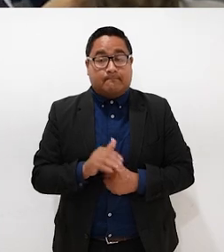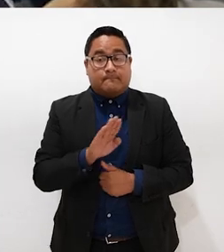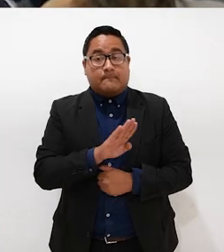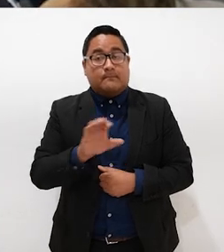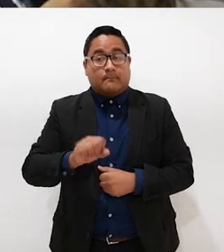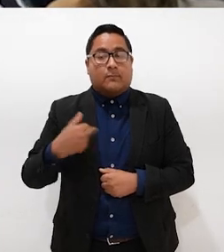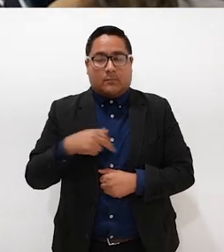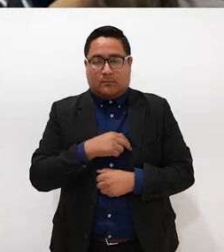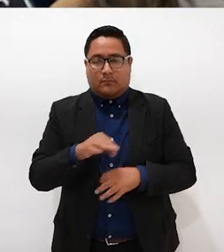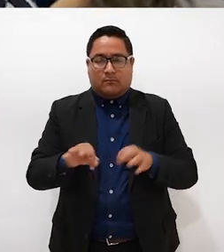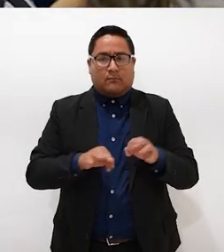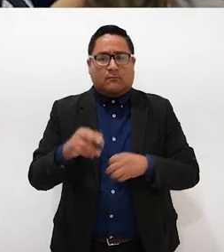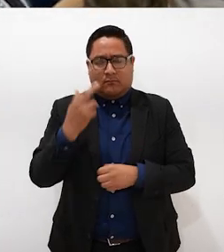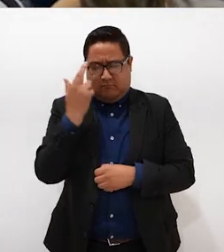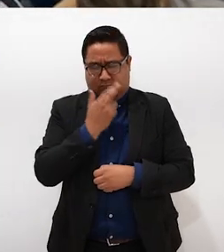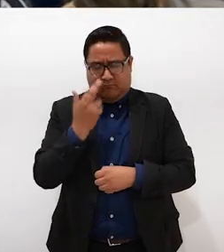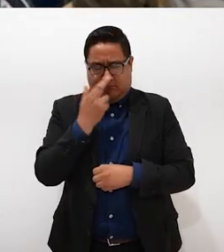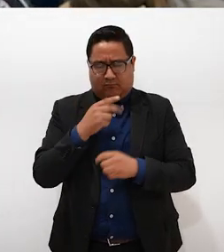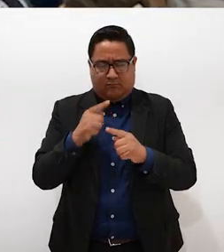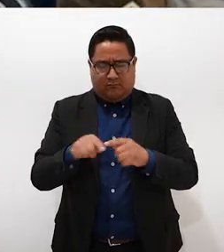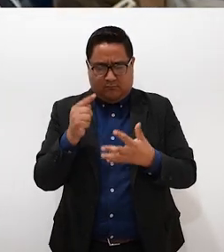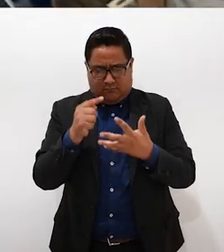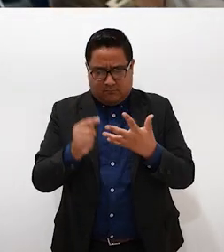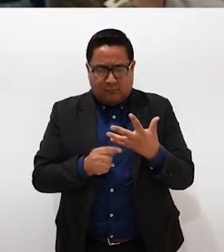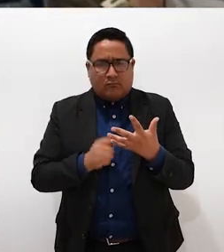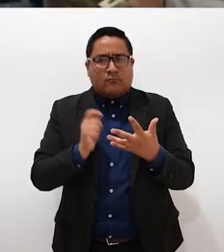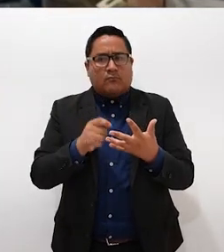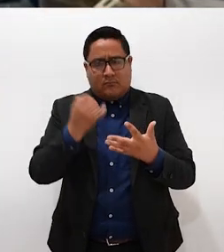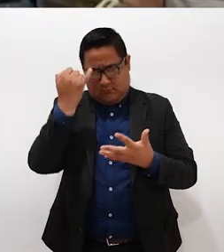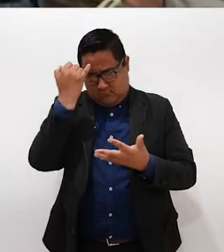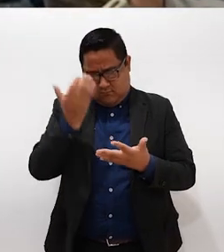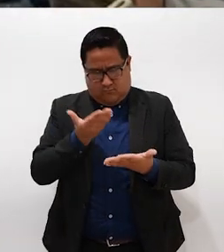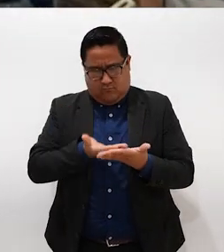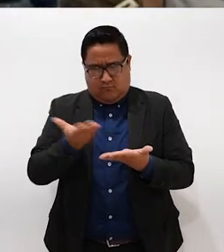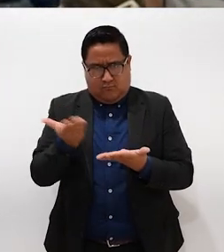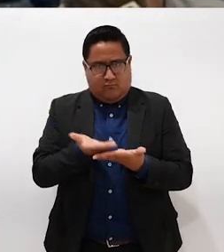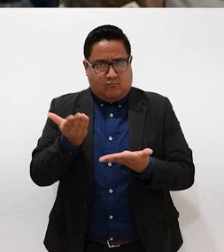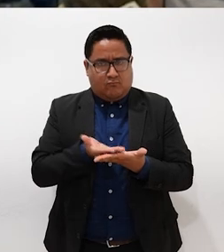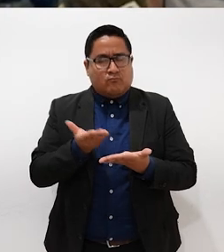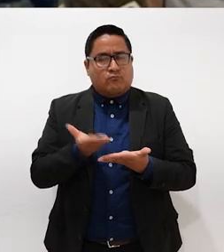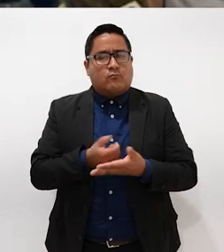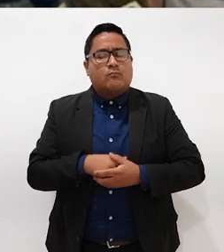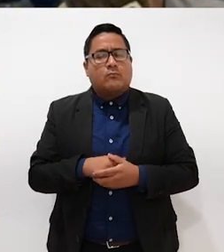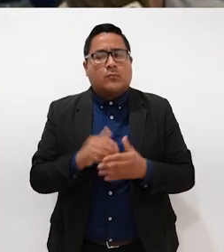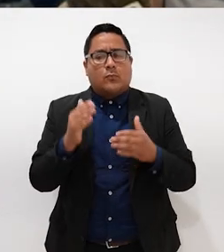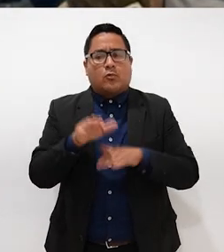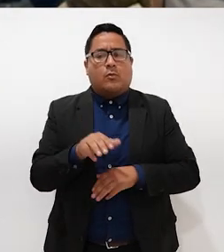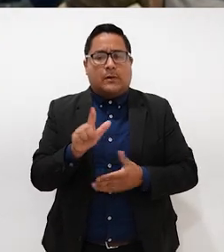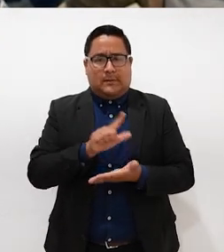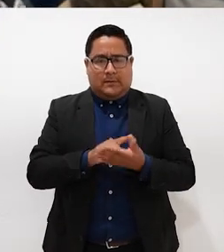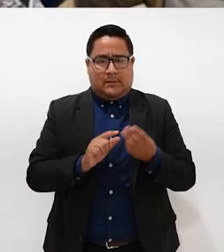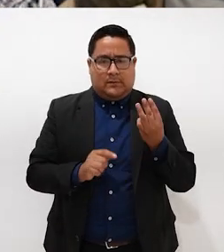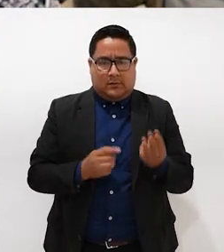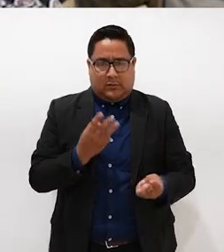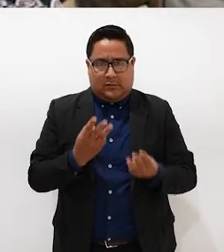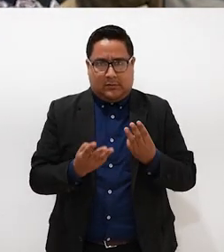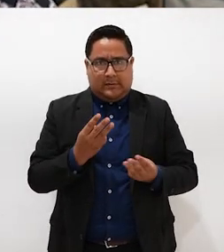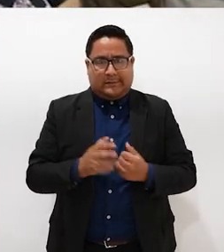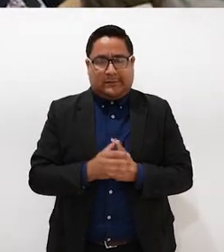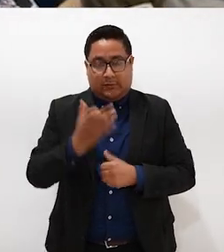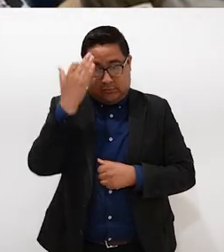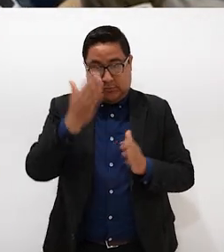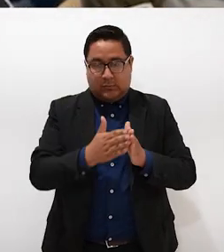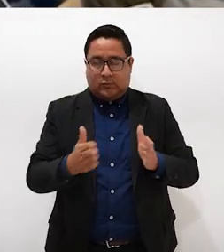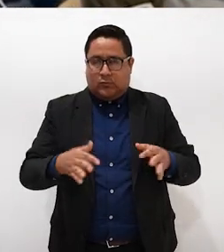Sur hemos estado trabajando en el análisis de diferentes iniciativas que se han estado presentando en cuanto a la 3D3. Los